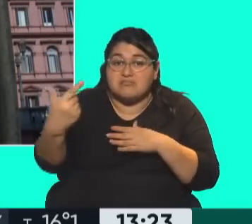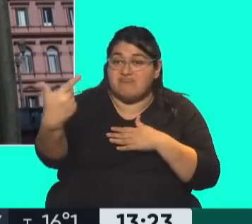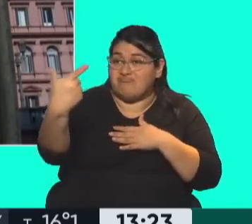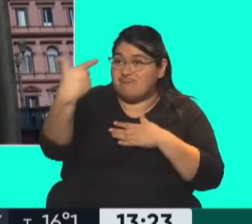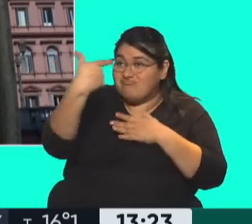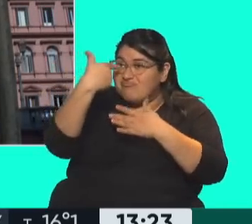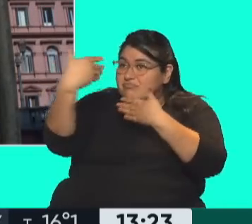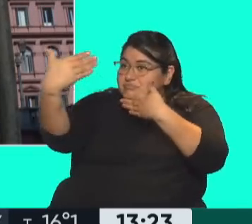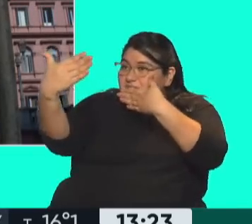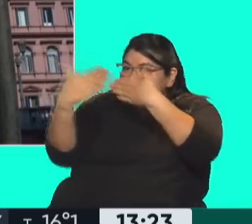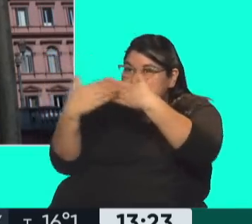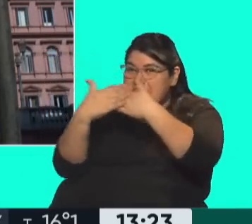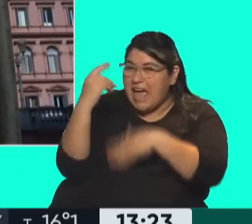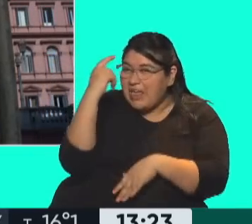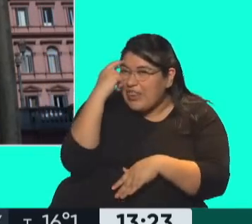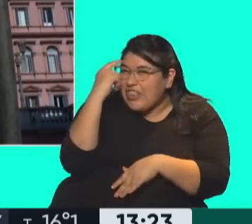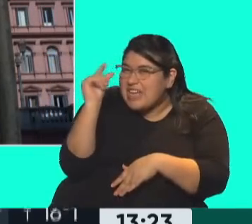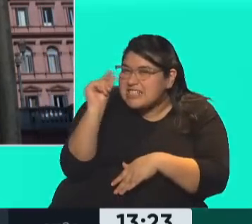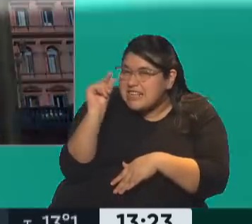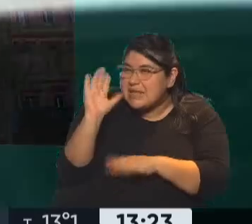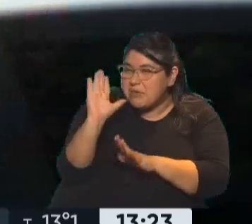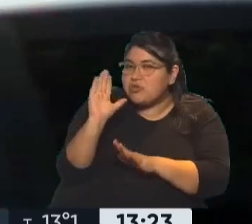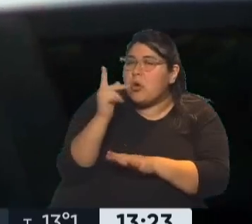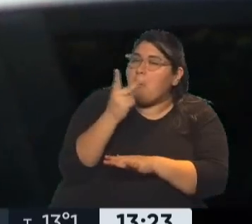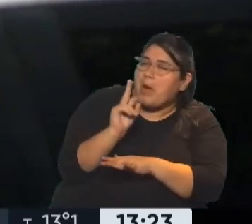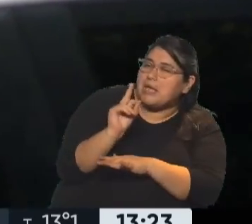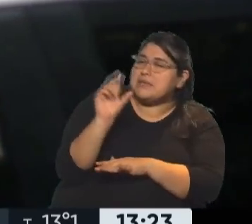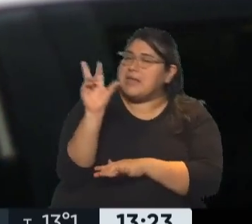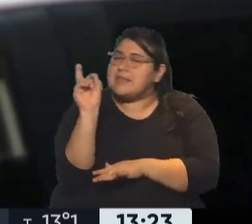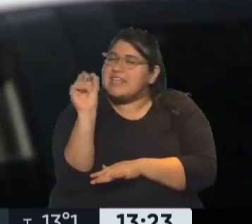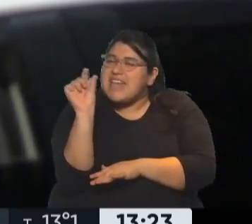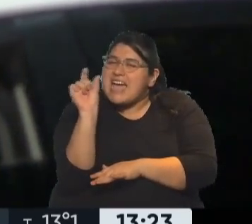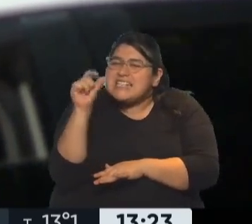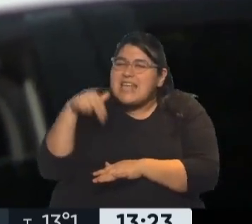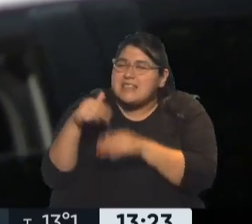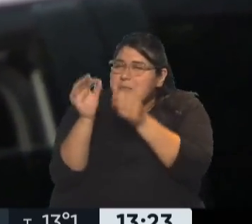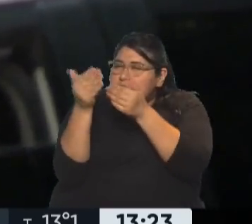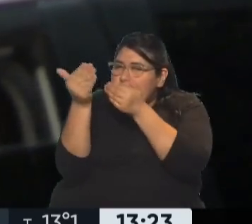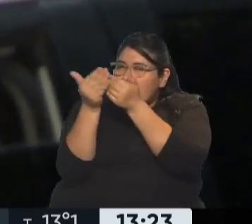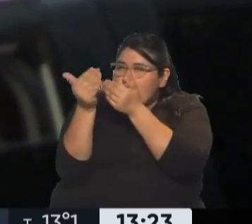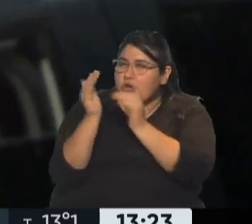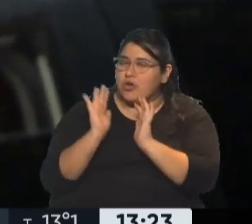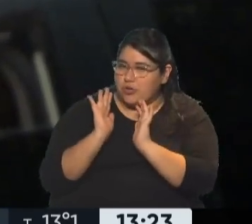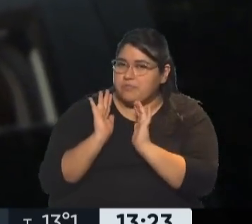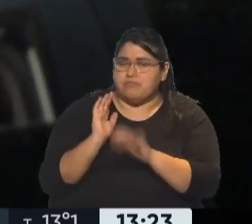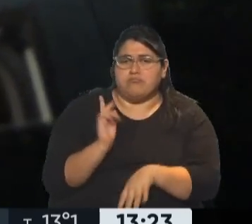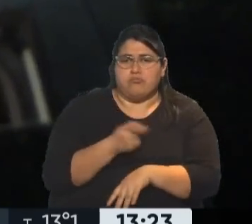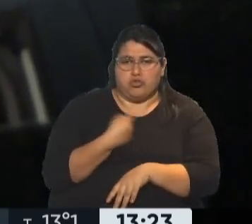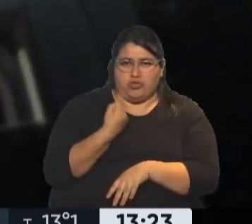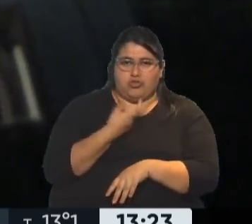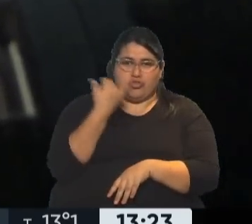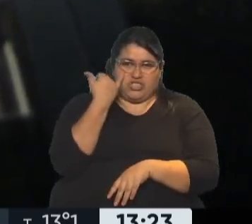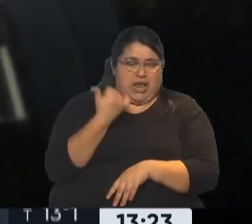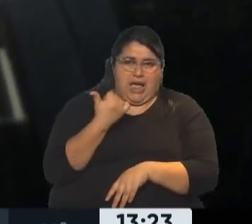¿Cuánto? Yo calculé más o menos entre 20 y 30. La verdad es que nosotros hicimos un flash,